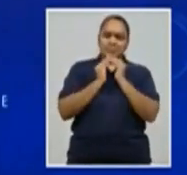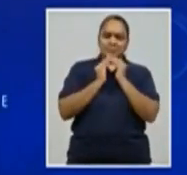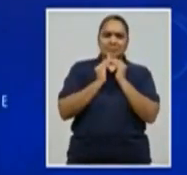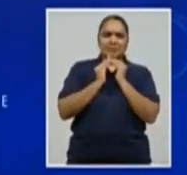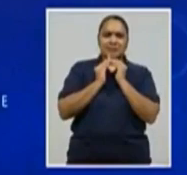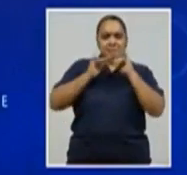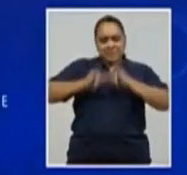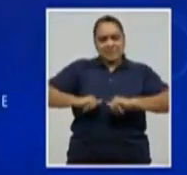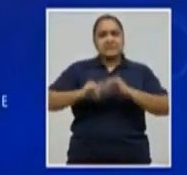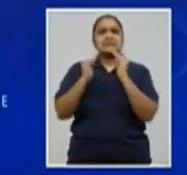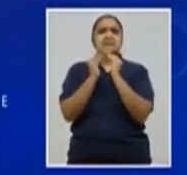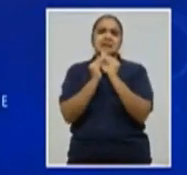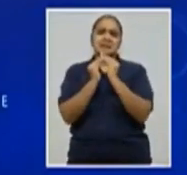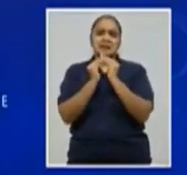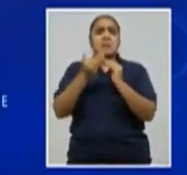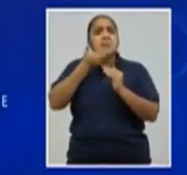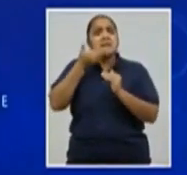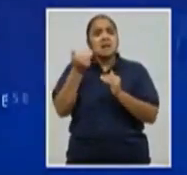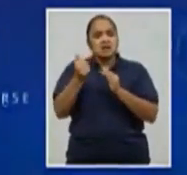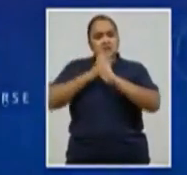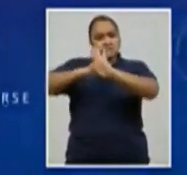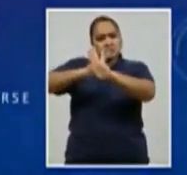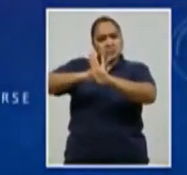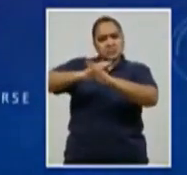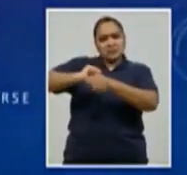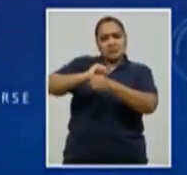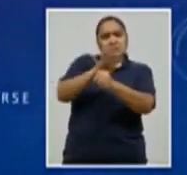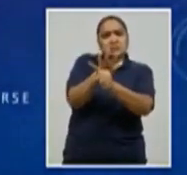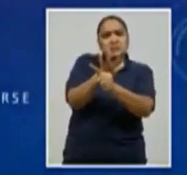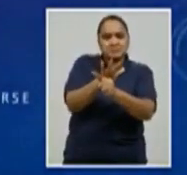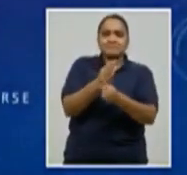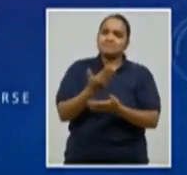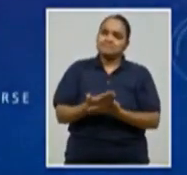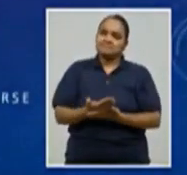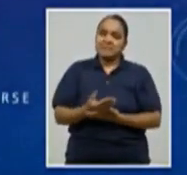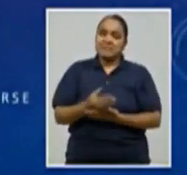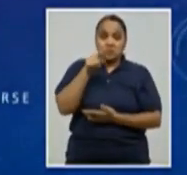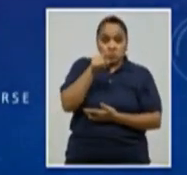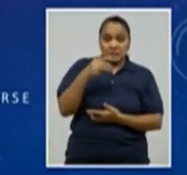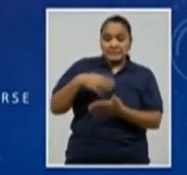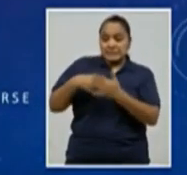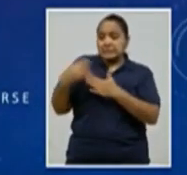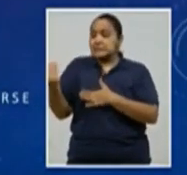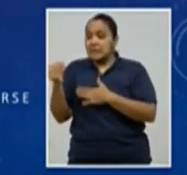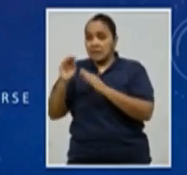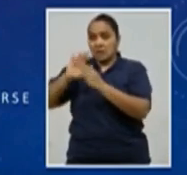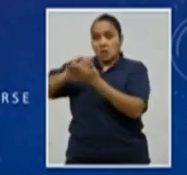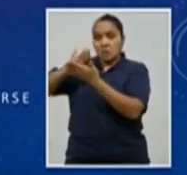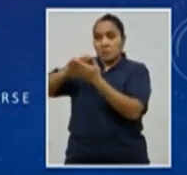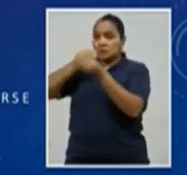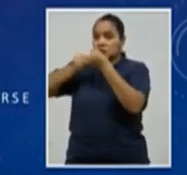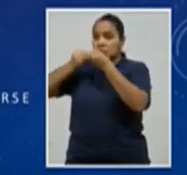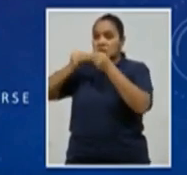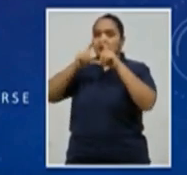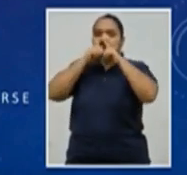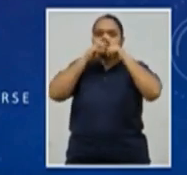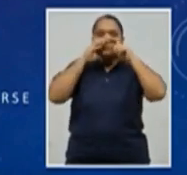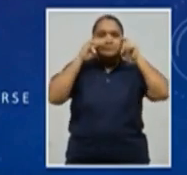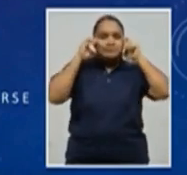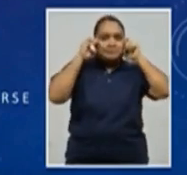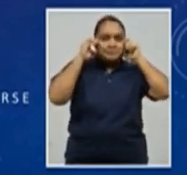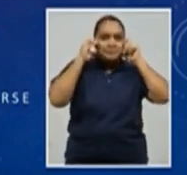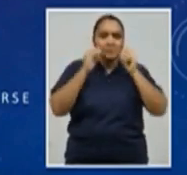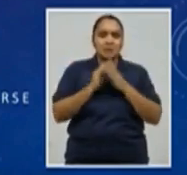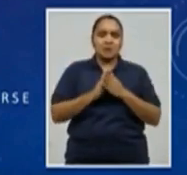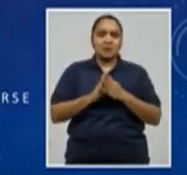forma de prevenir el contagio de esta enfermedad. Y si va a salir, siga con todas las medidas de bioseguridad, como utilizar la mascarilla, no